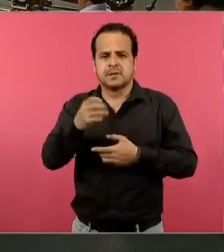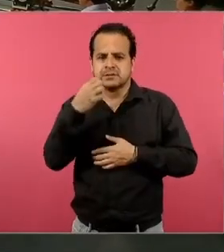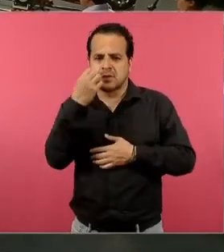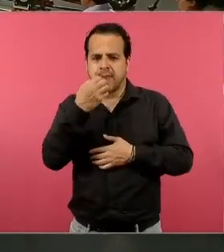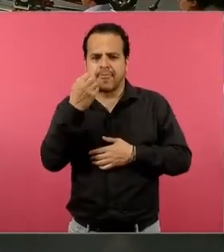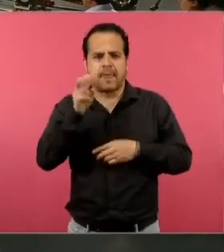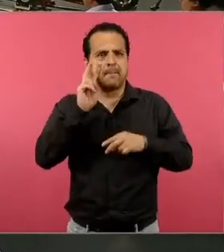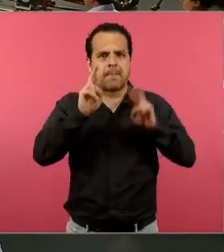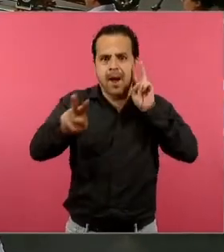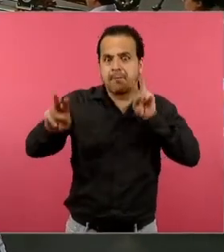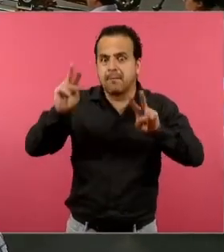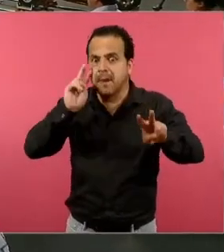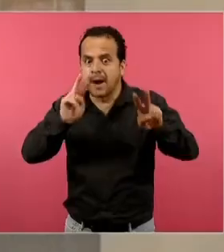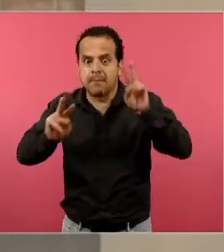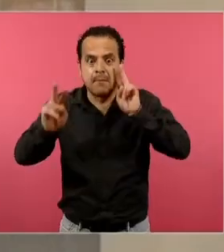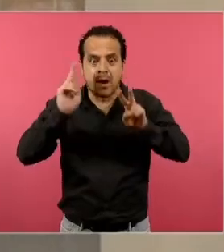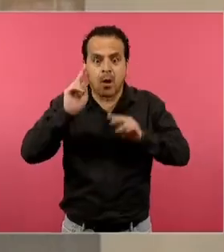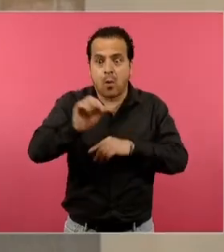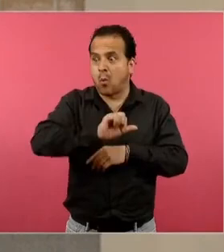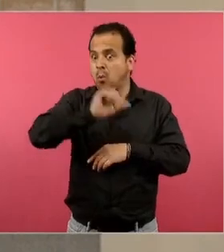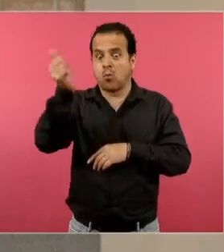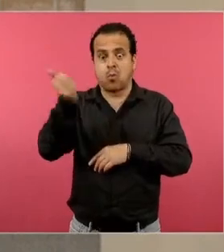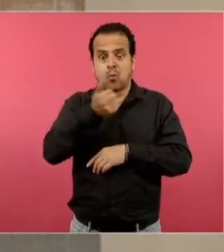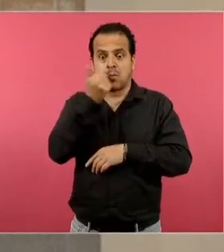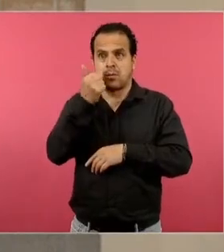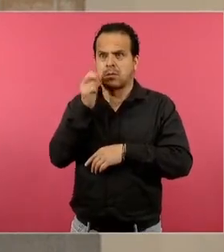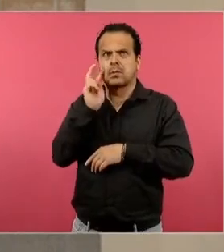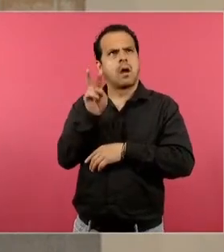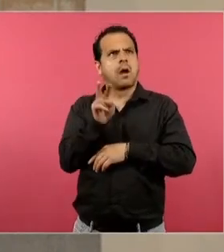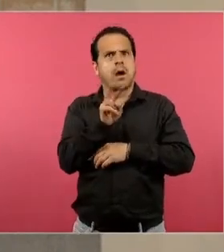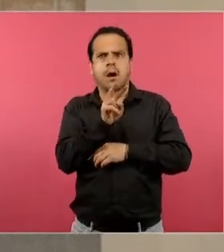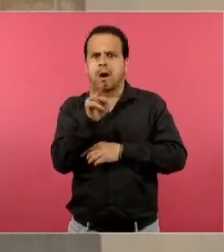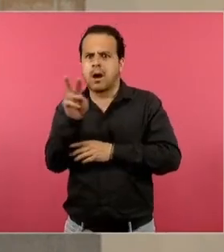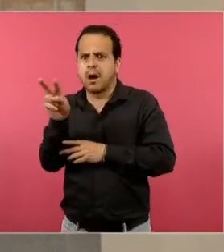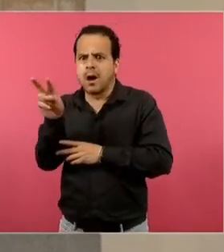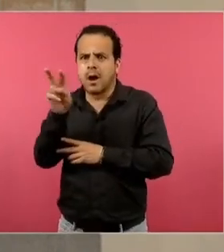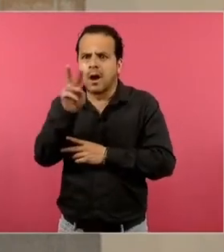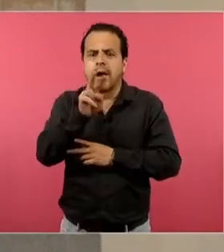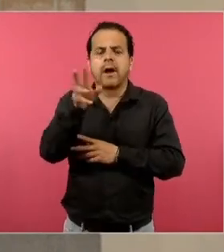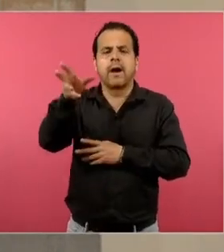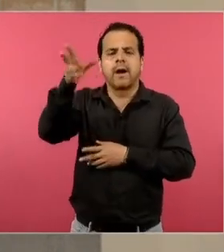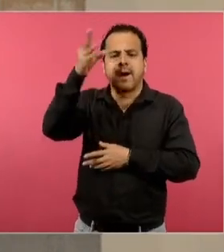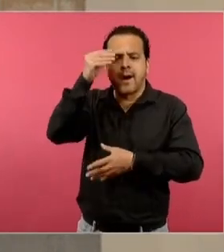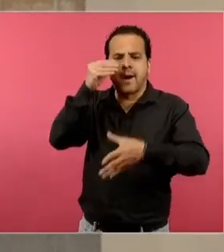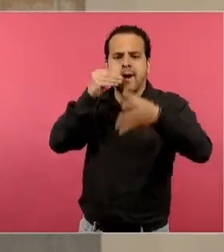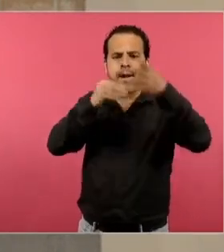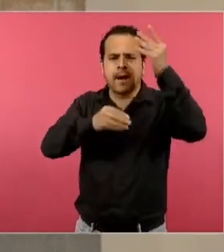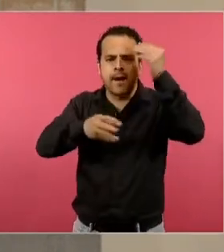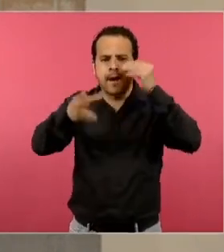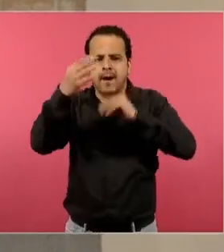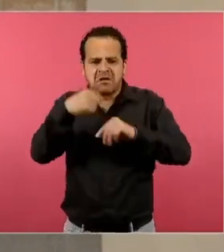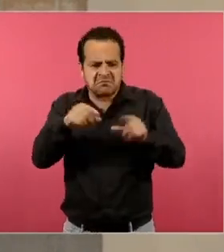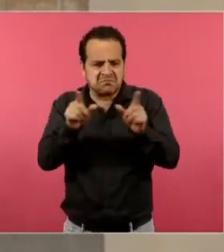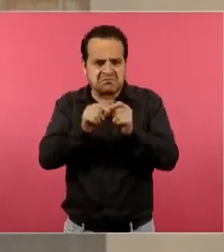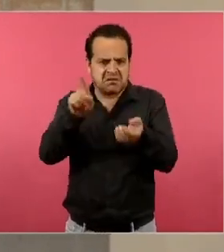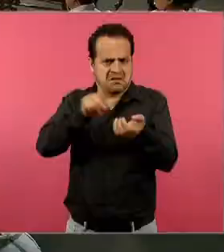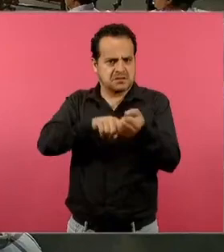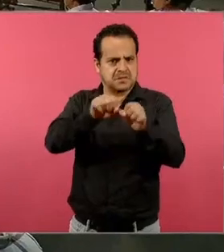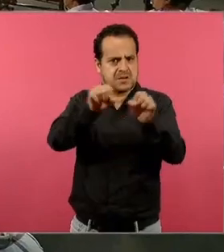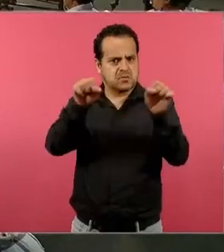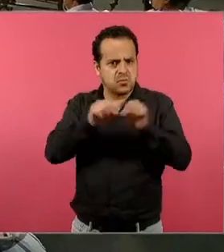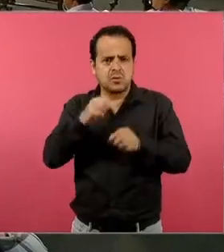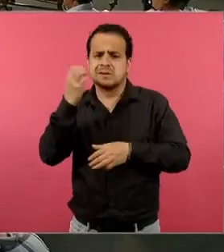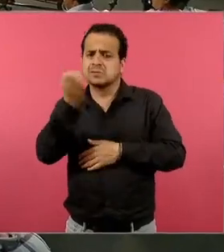sensibilizar a nuestra comunidad escolar y no sólo lo podemos hacer en el aula, lo podemos hacer para la escuela o